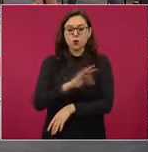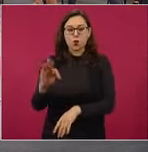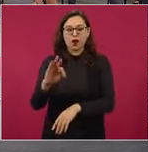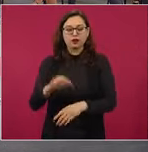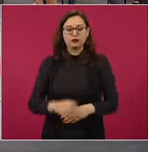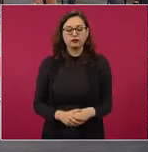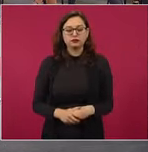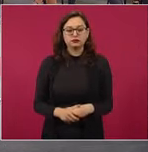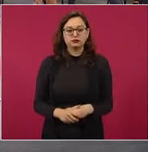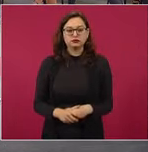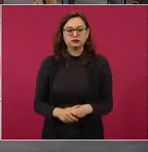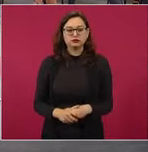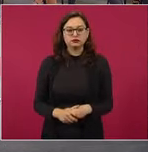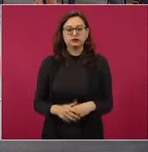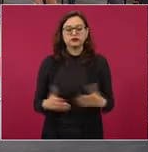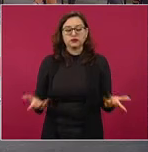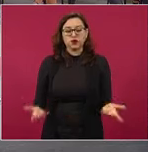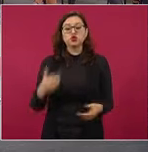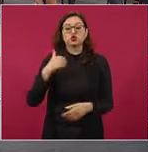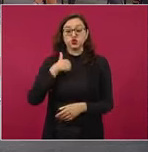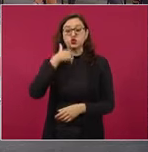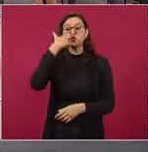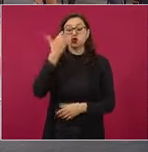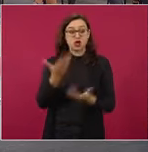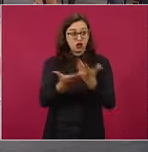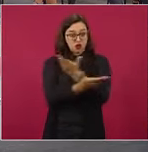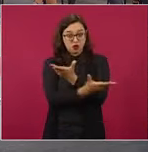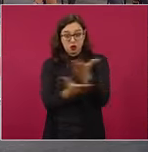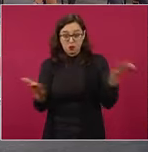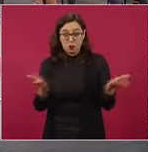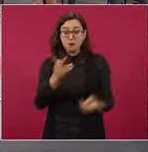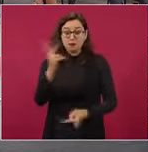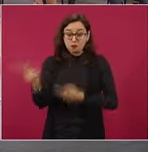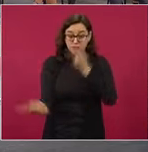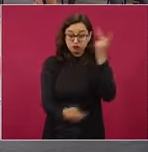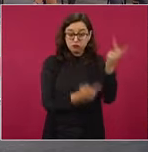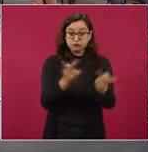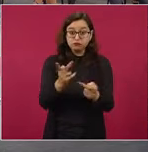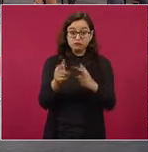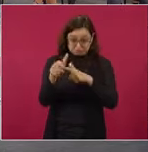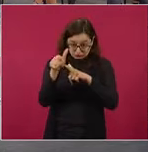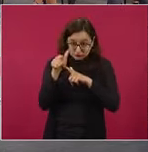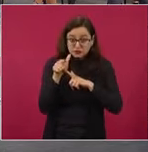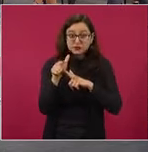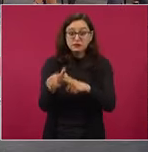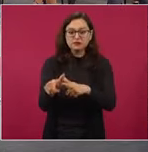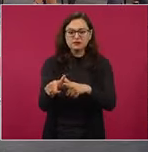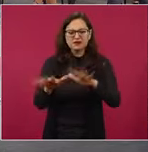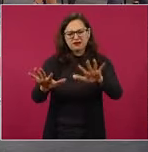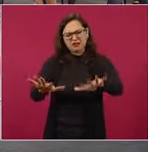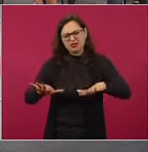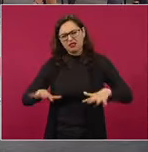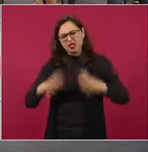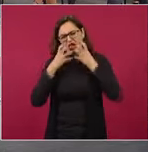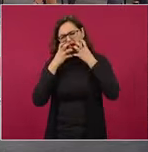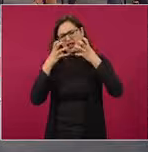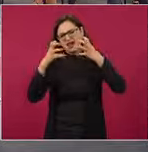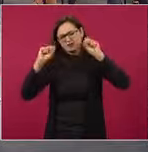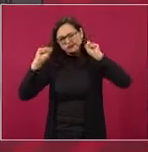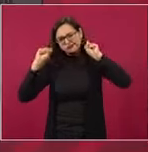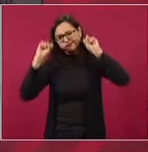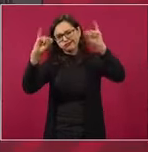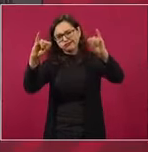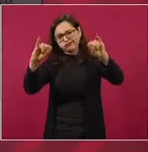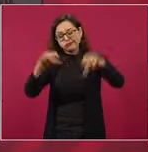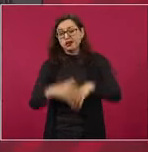preguntarles, vamos para adelante, vamos